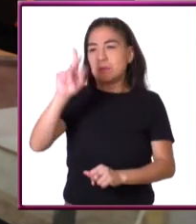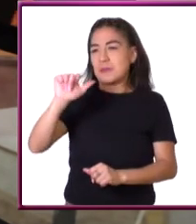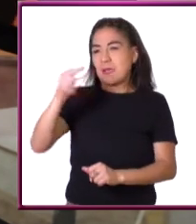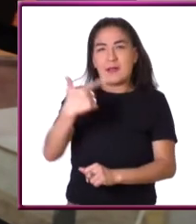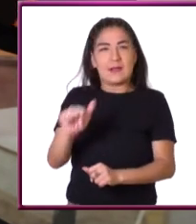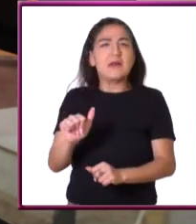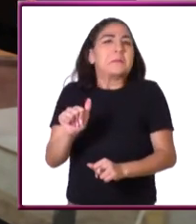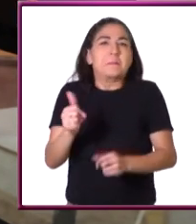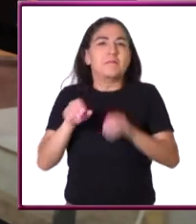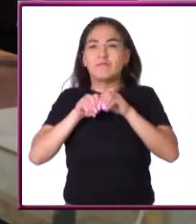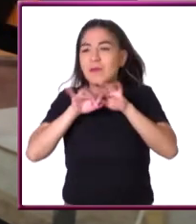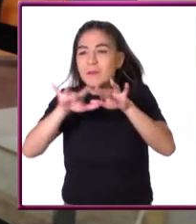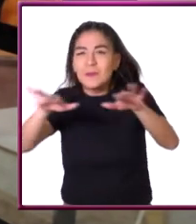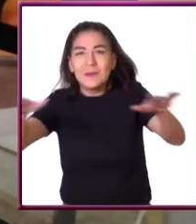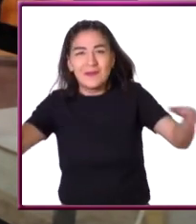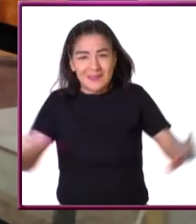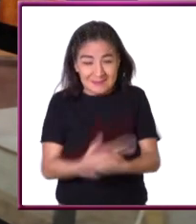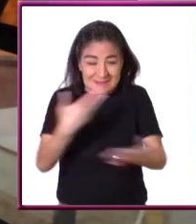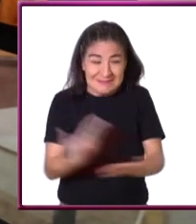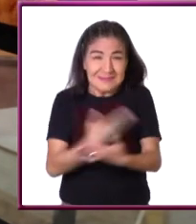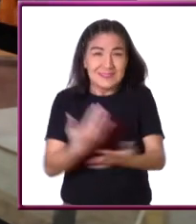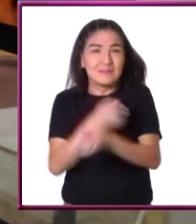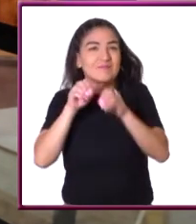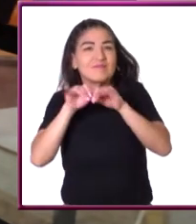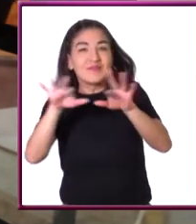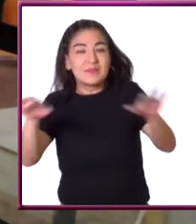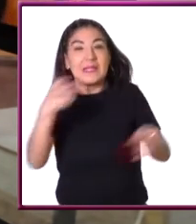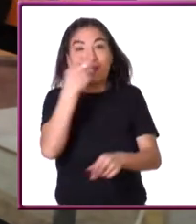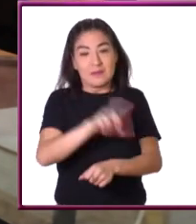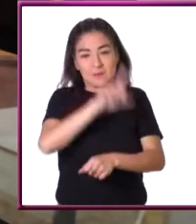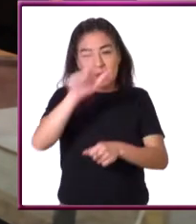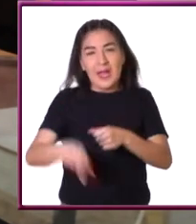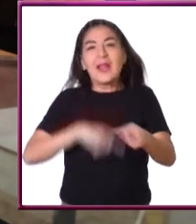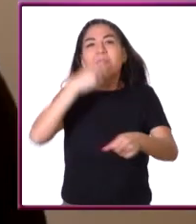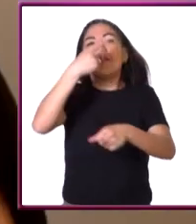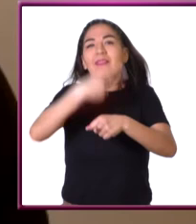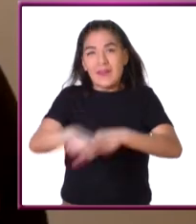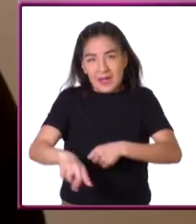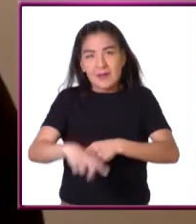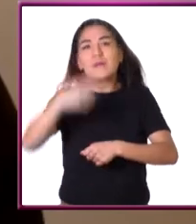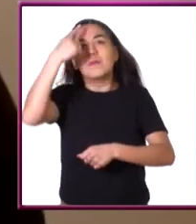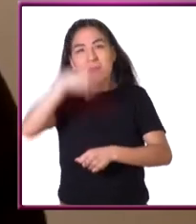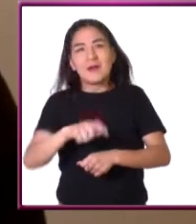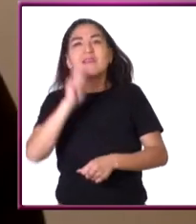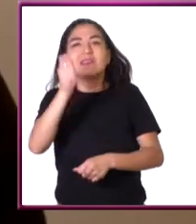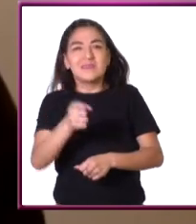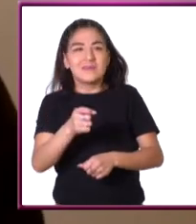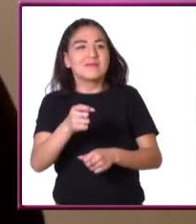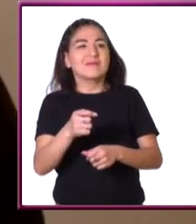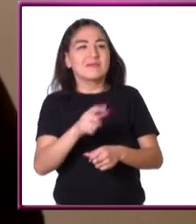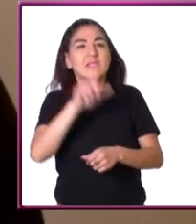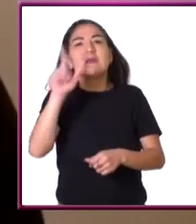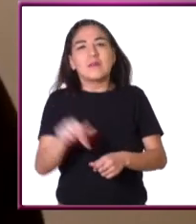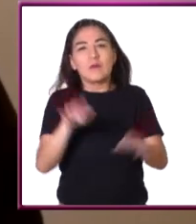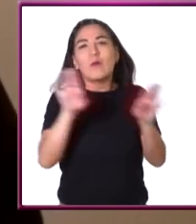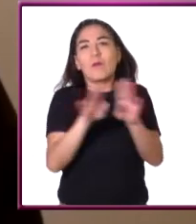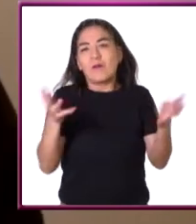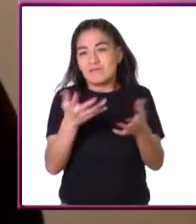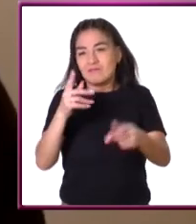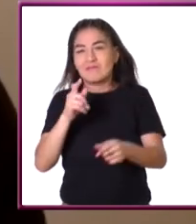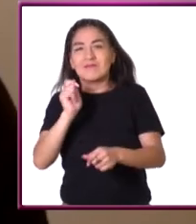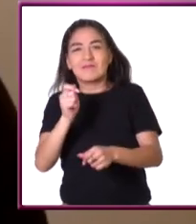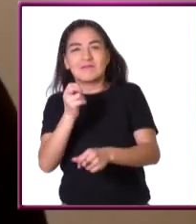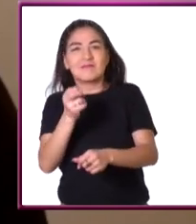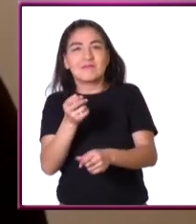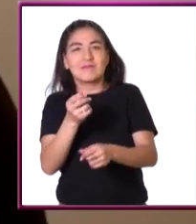hacer eso en el momento en el que causa un daño suficiente como para causarte un problema en